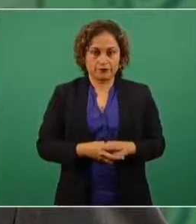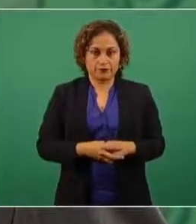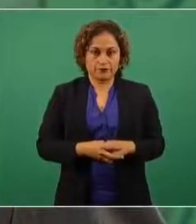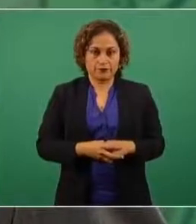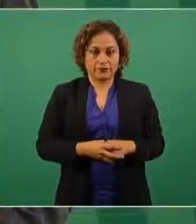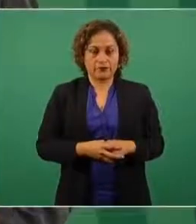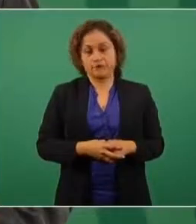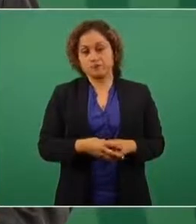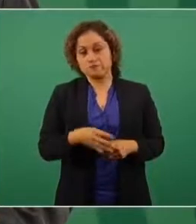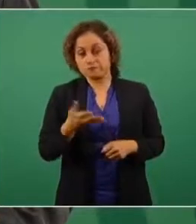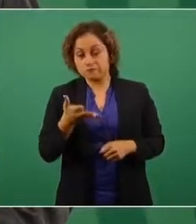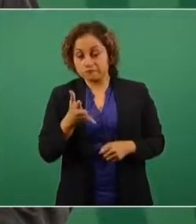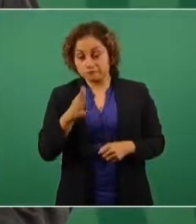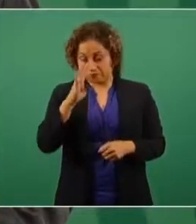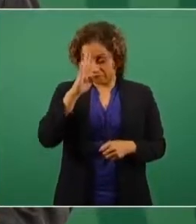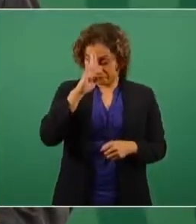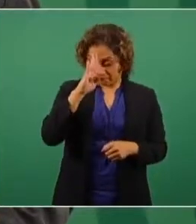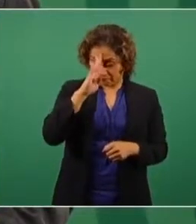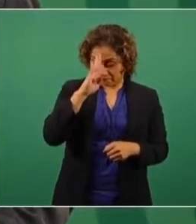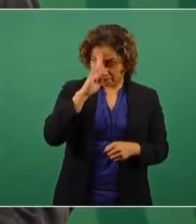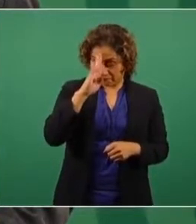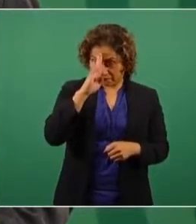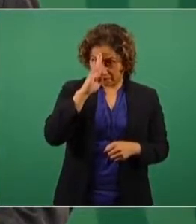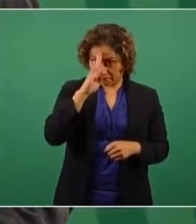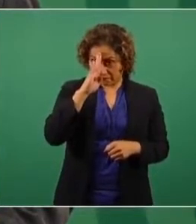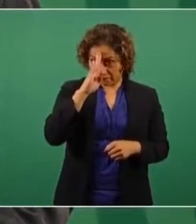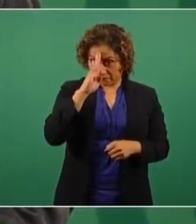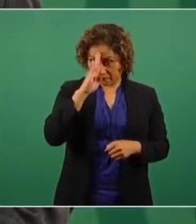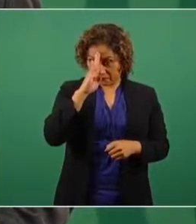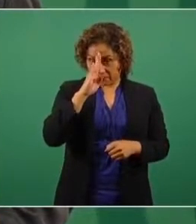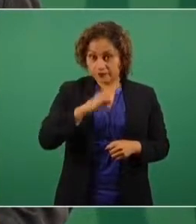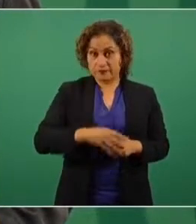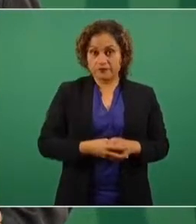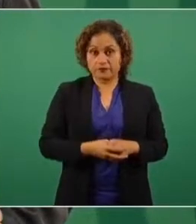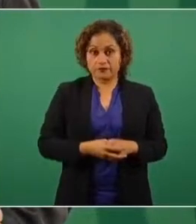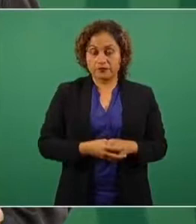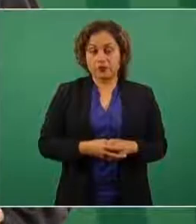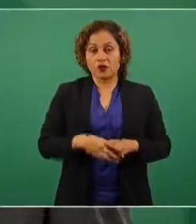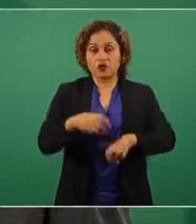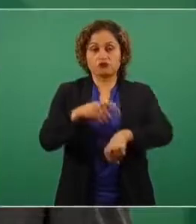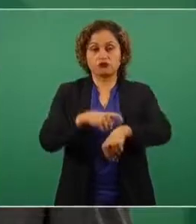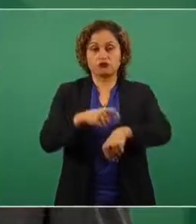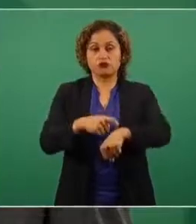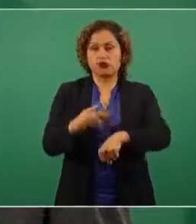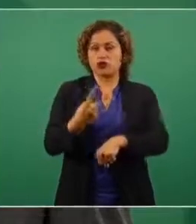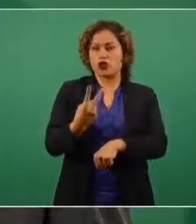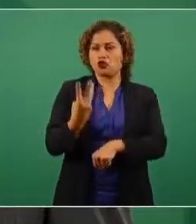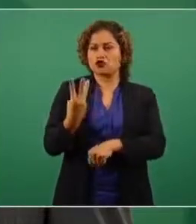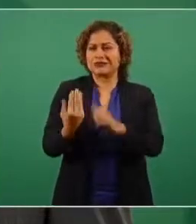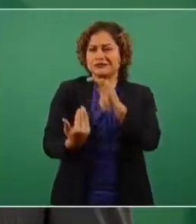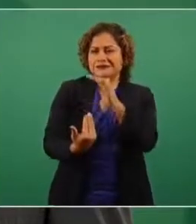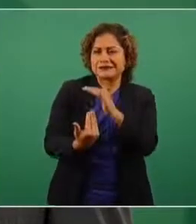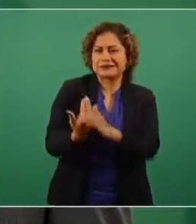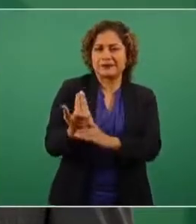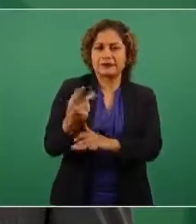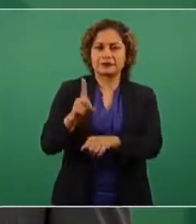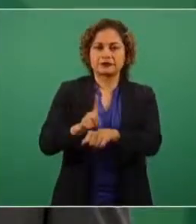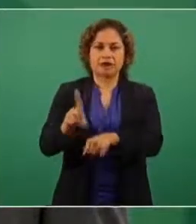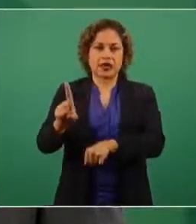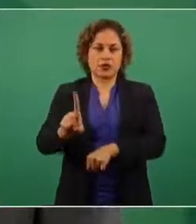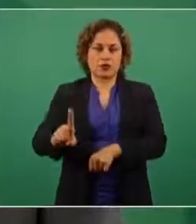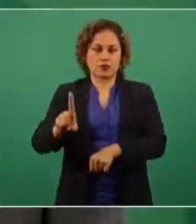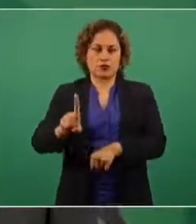calcula que llegue de dos a tres de la mañana del domingo. Entonces, de